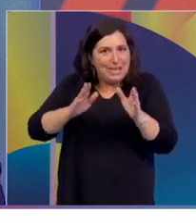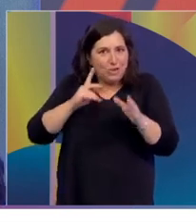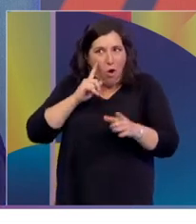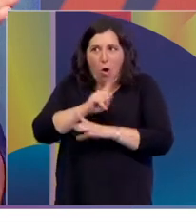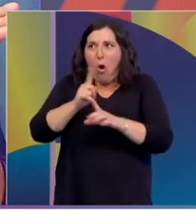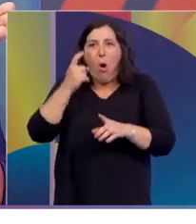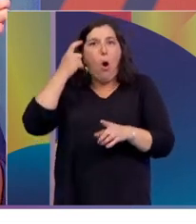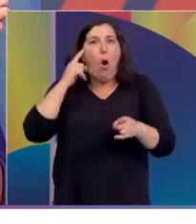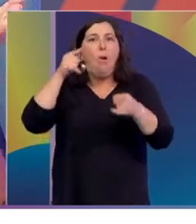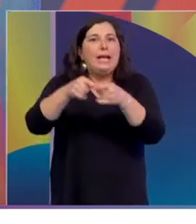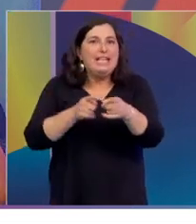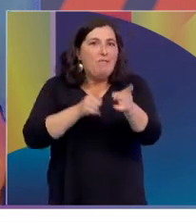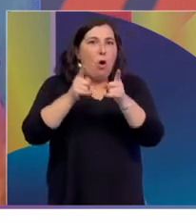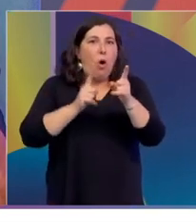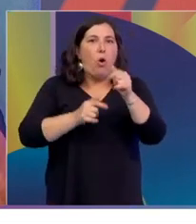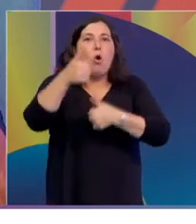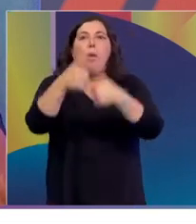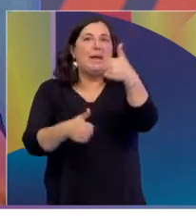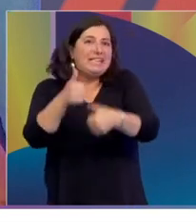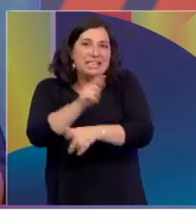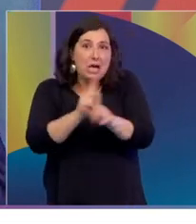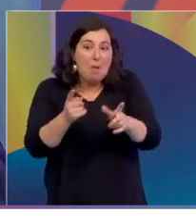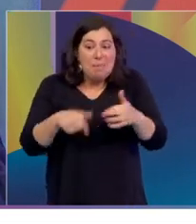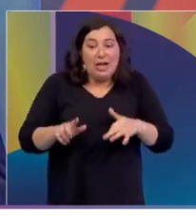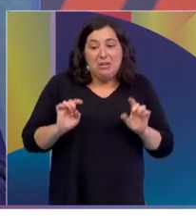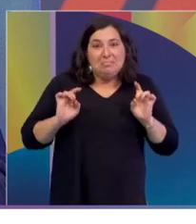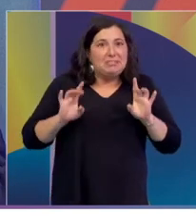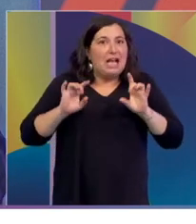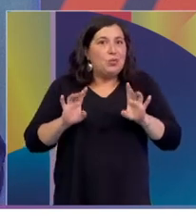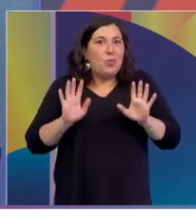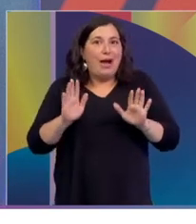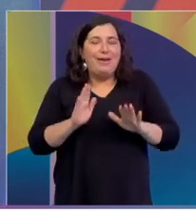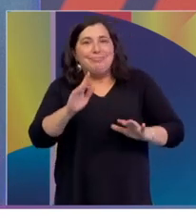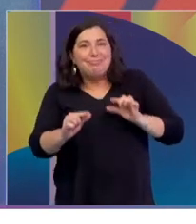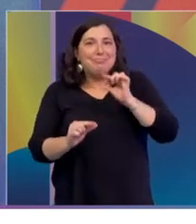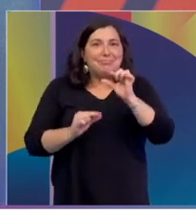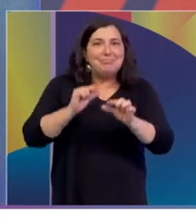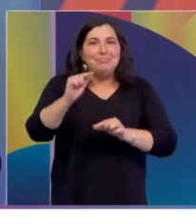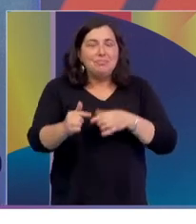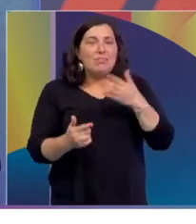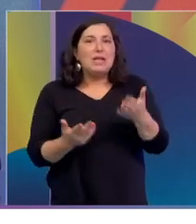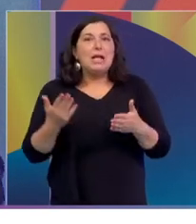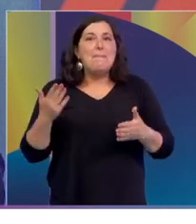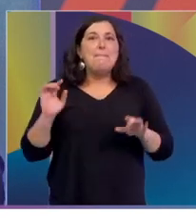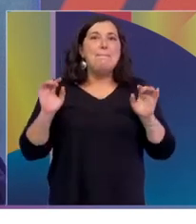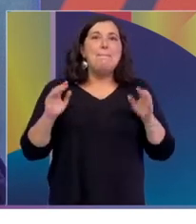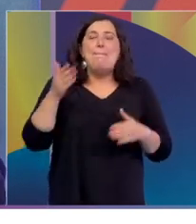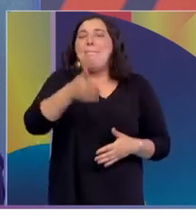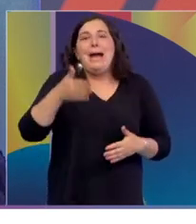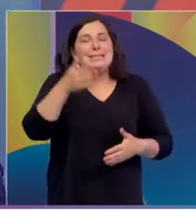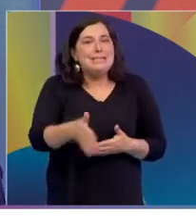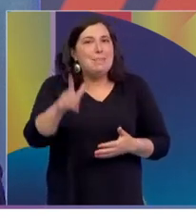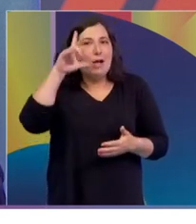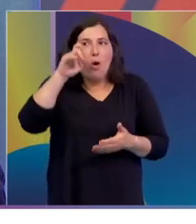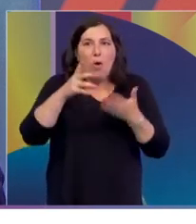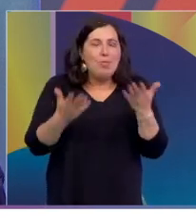en competencias, pero se fue dando. Claro, una cosa llegó a la otra. Claro. Y la participación, obviamente, que